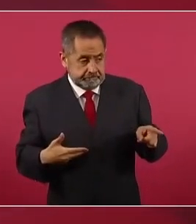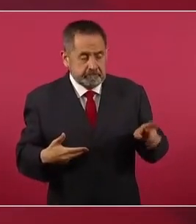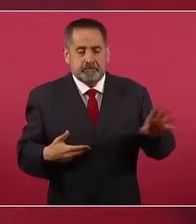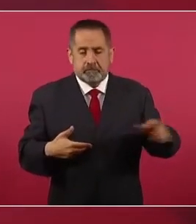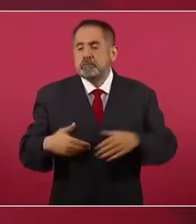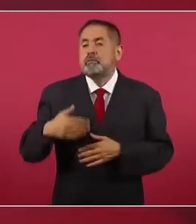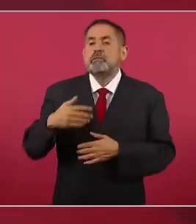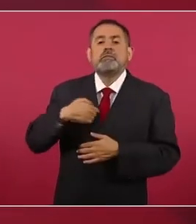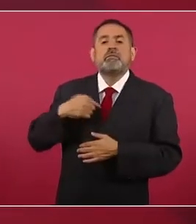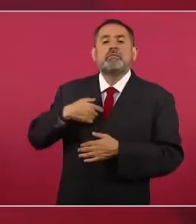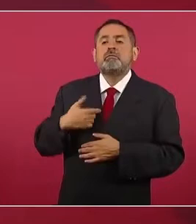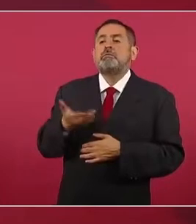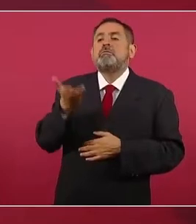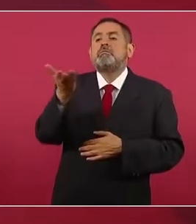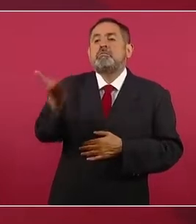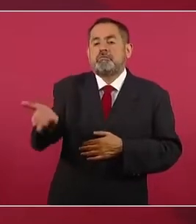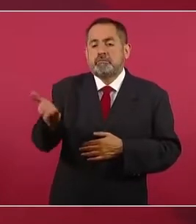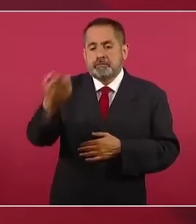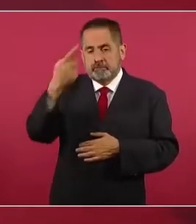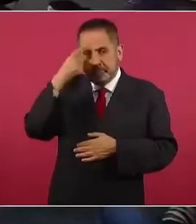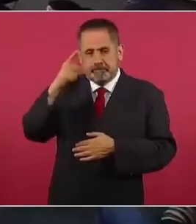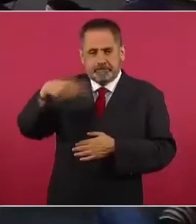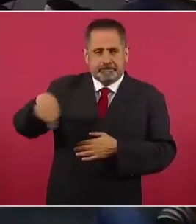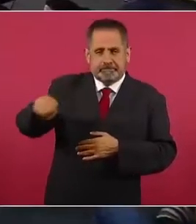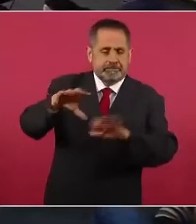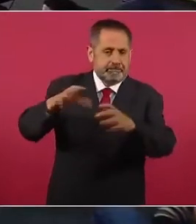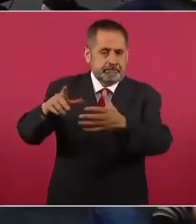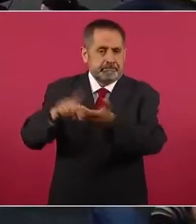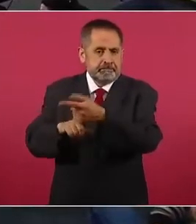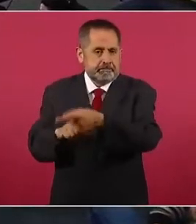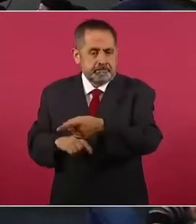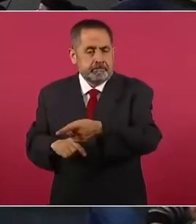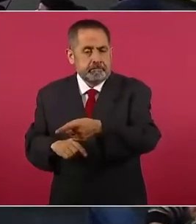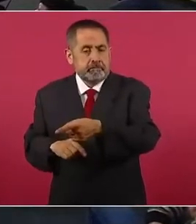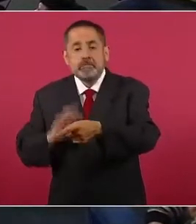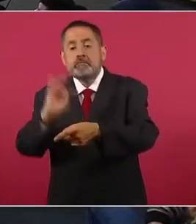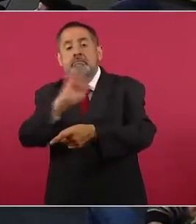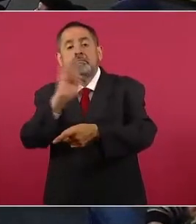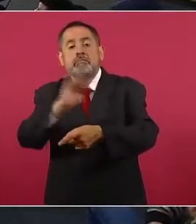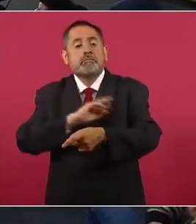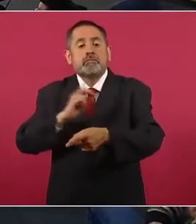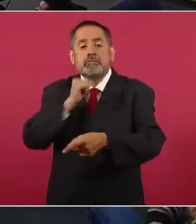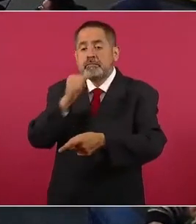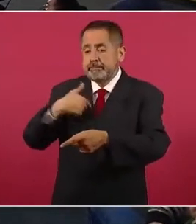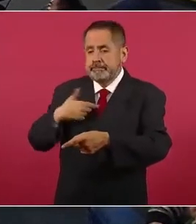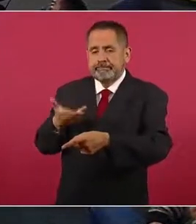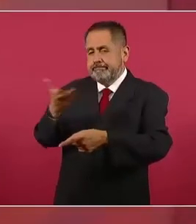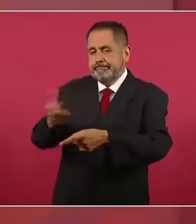solicito, presentar yo la solicito, porque si no lo hubiese yo hecho, ahorita